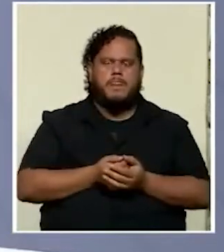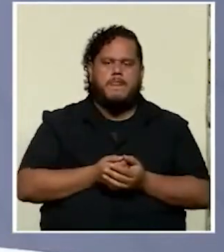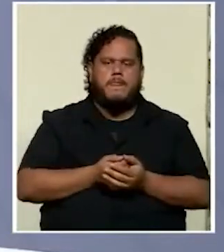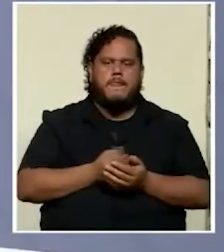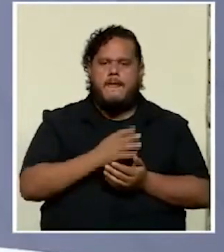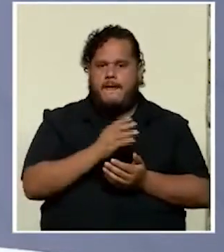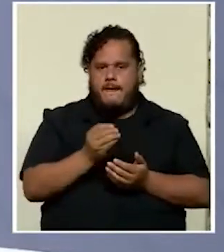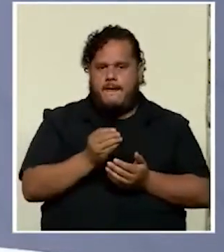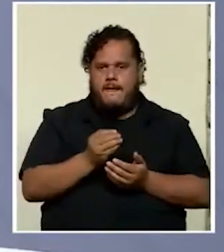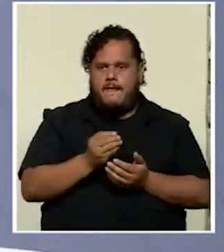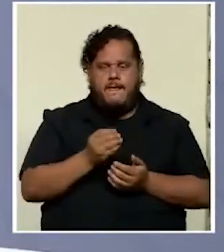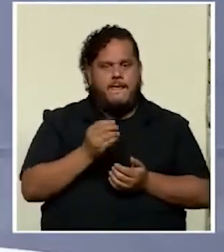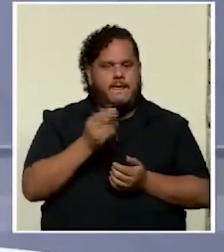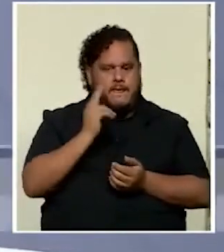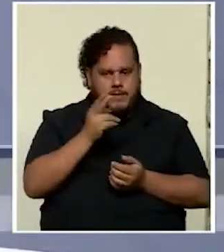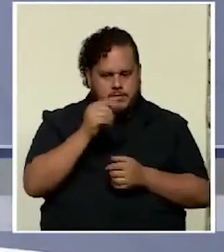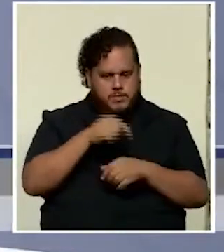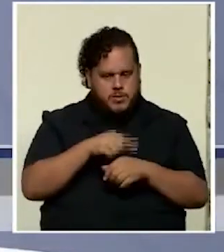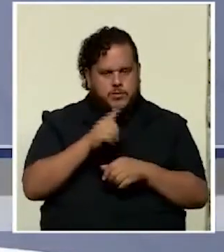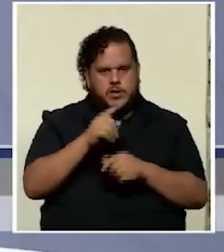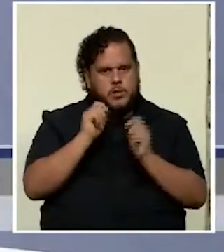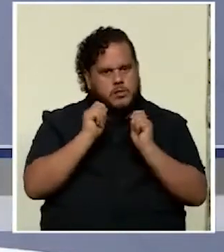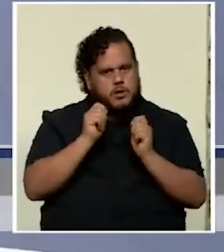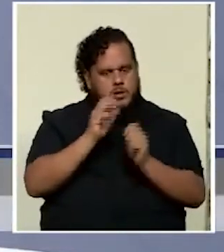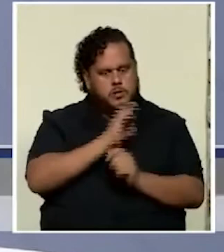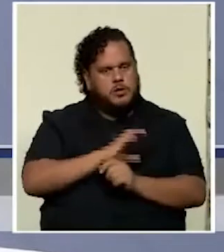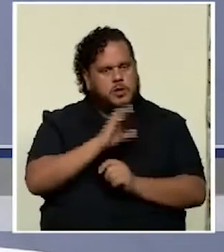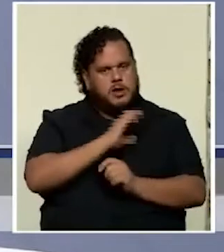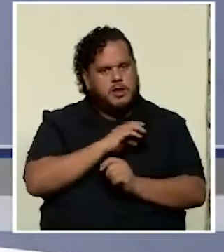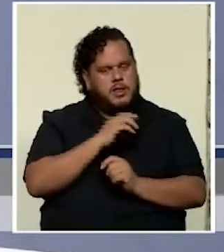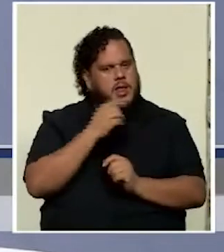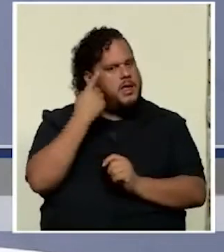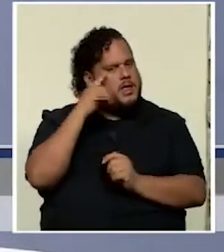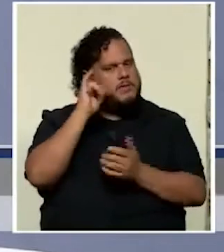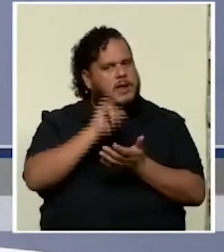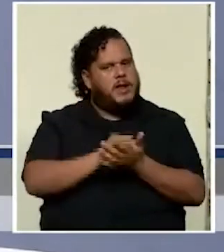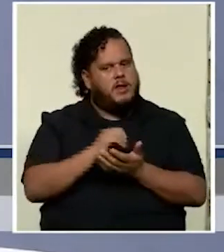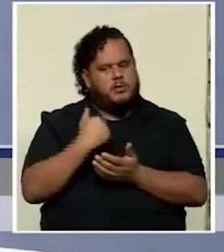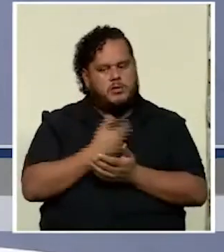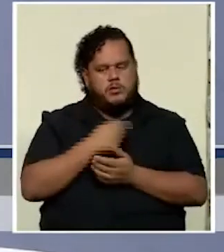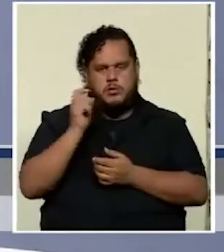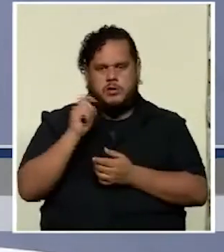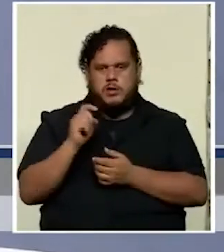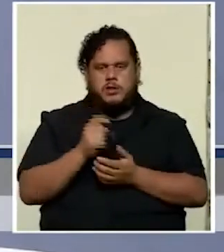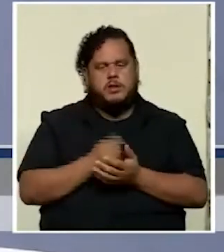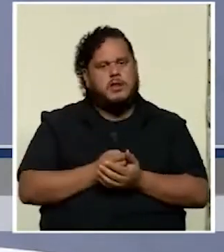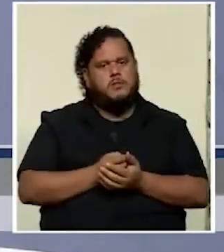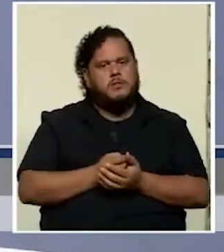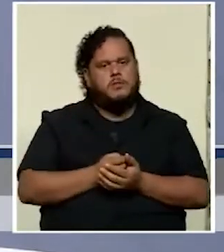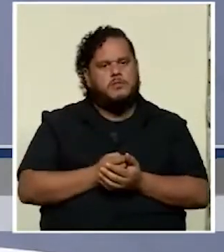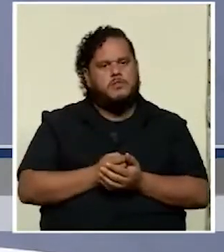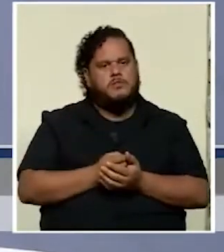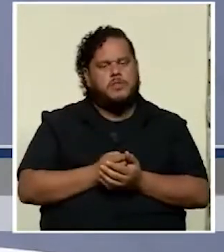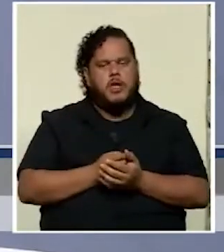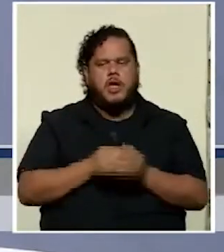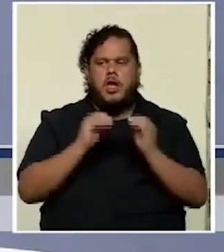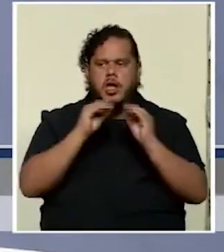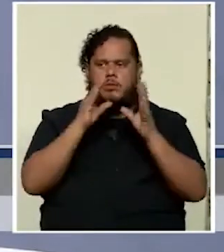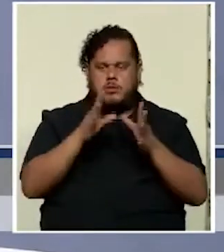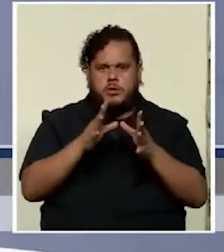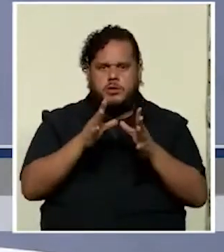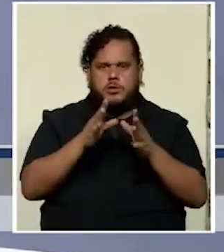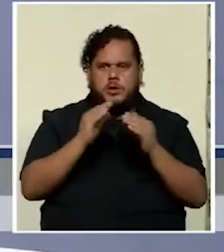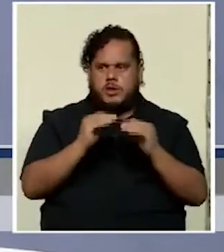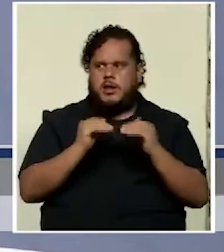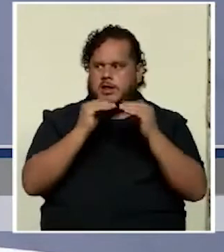y que al mismo tiempo sea una educación de calidad y para eso necesitamos pues bueno docentes altamente